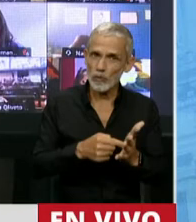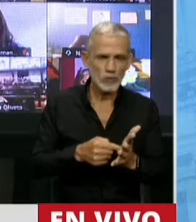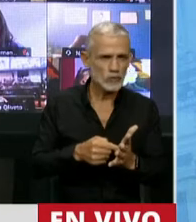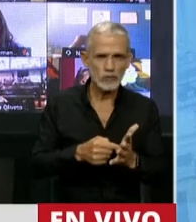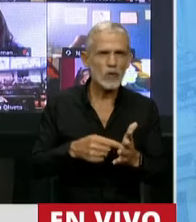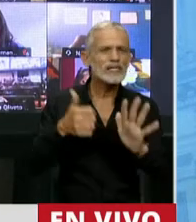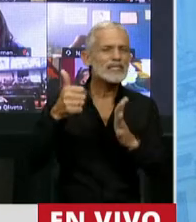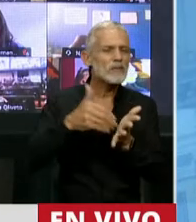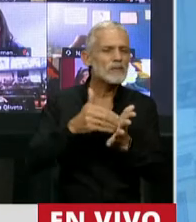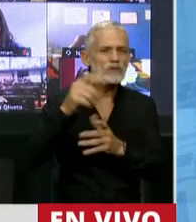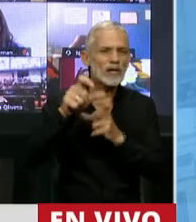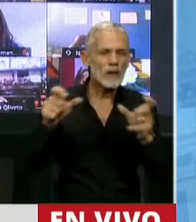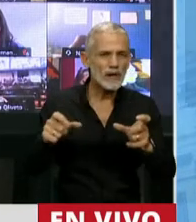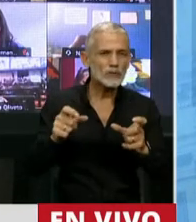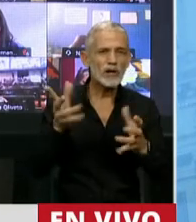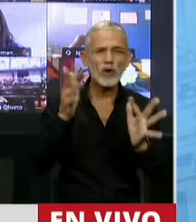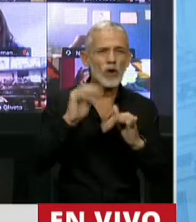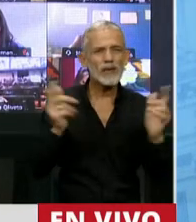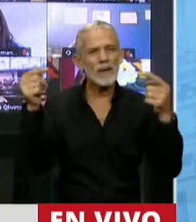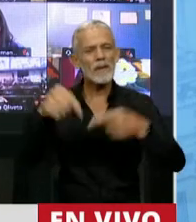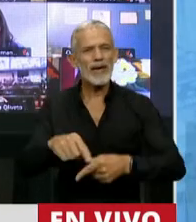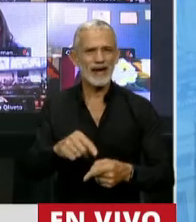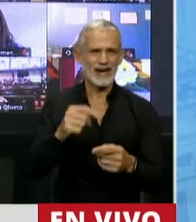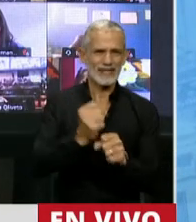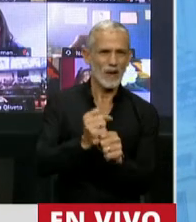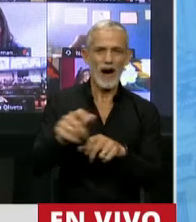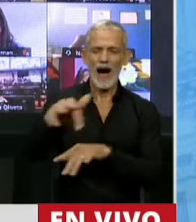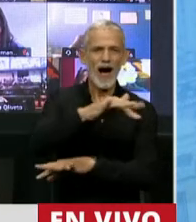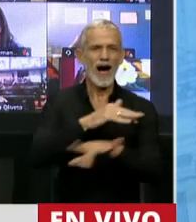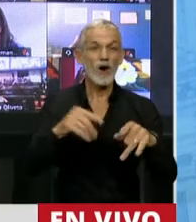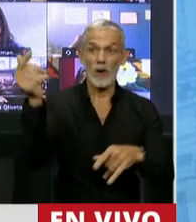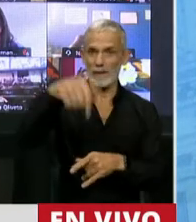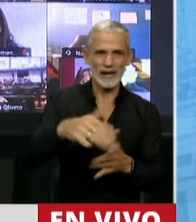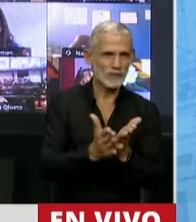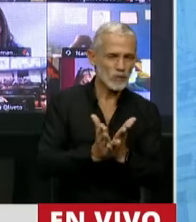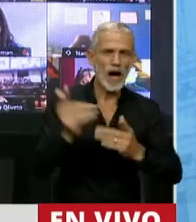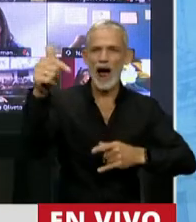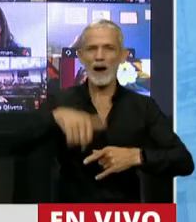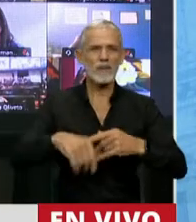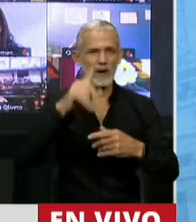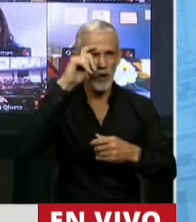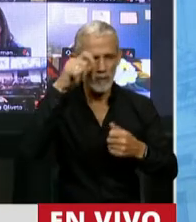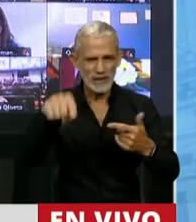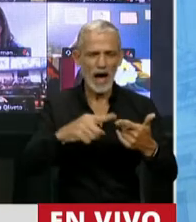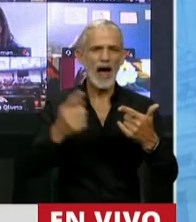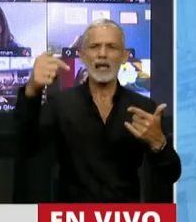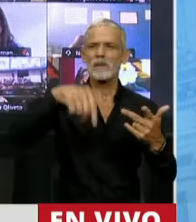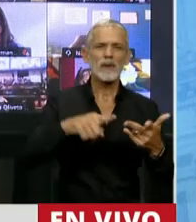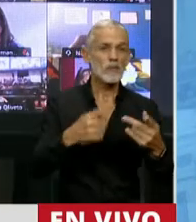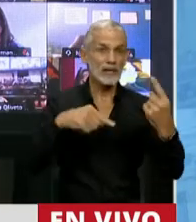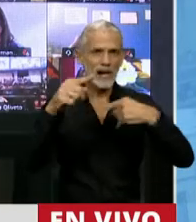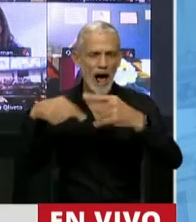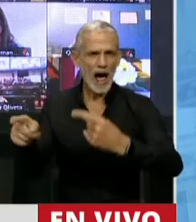más de 6 millones de personas que transitan por la Ciudad de Buenos Aires día a día. Los que vienen a estudiar, los que vienen a atenderse en salud, los que vienen a hacer